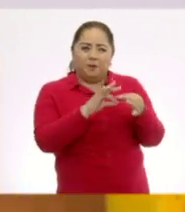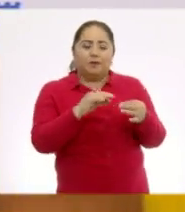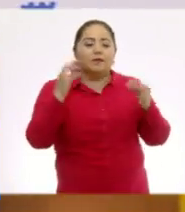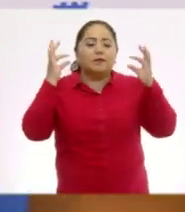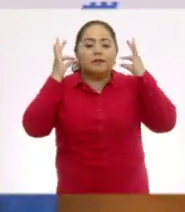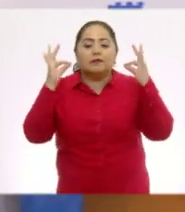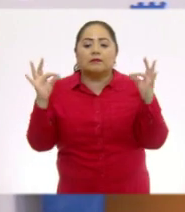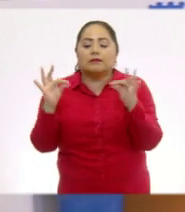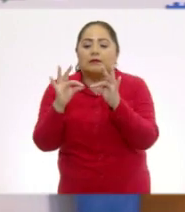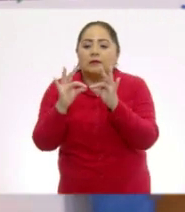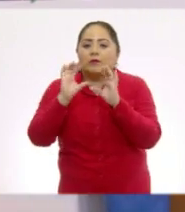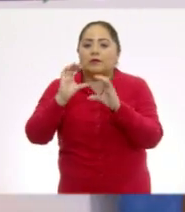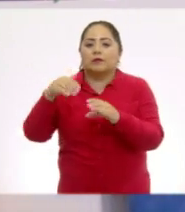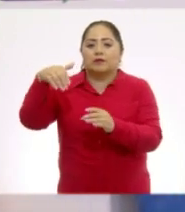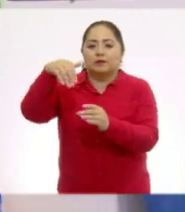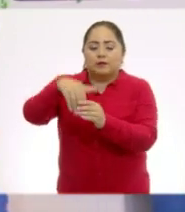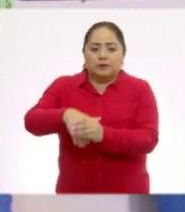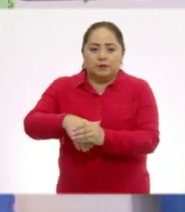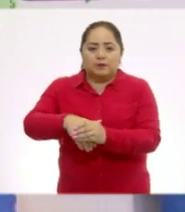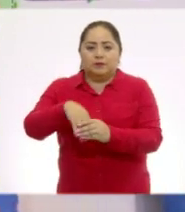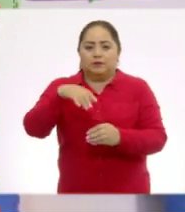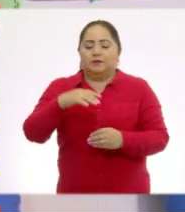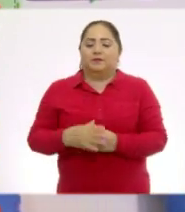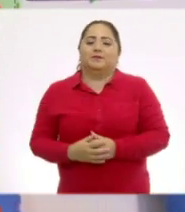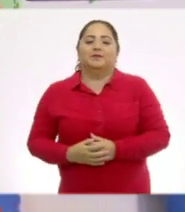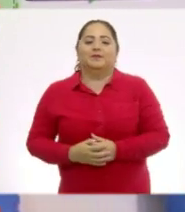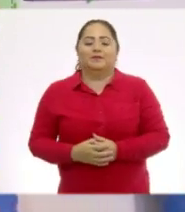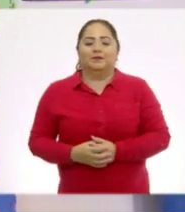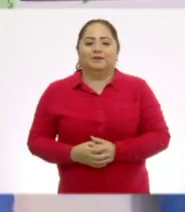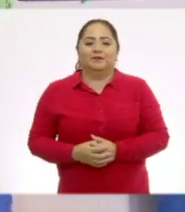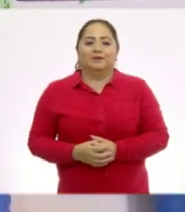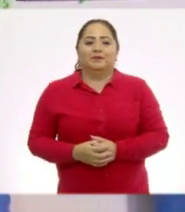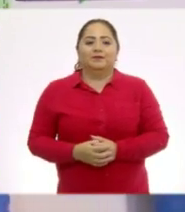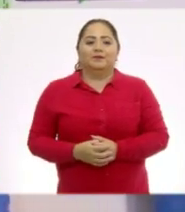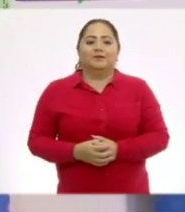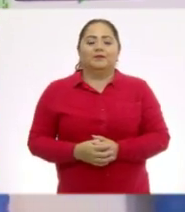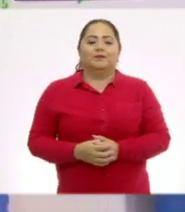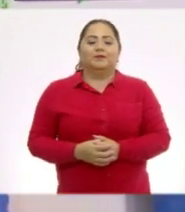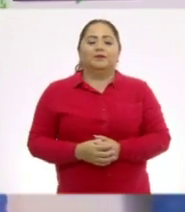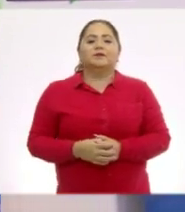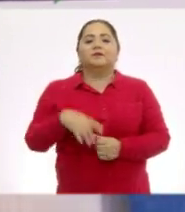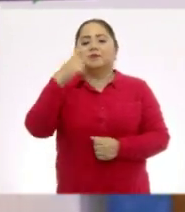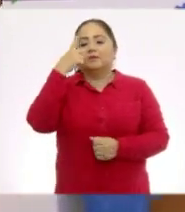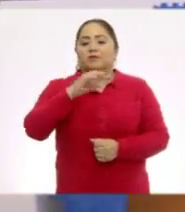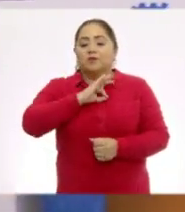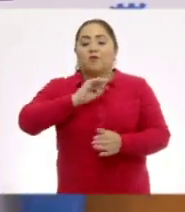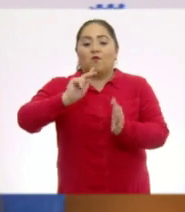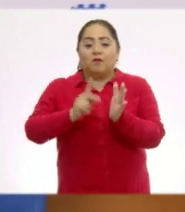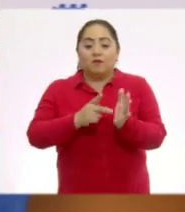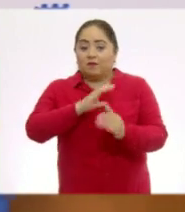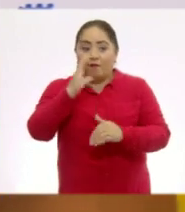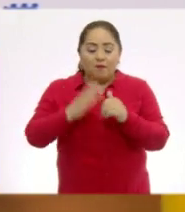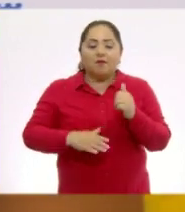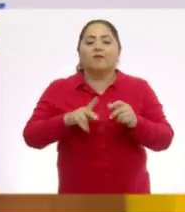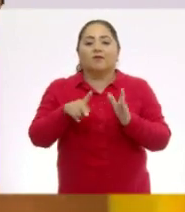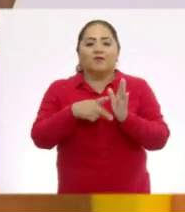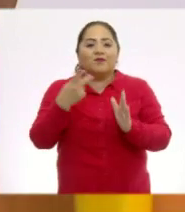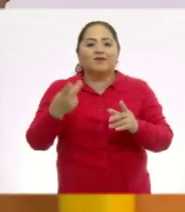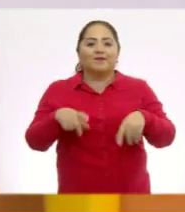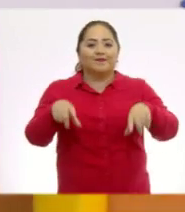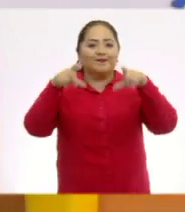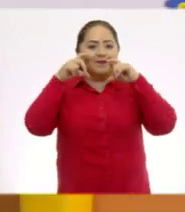de las orillitas, sin tocarlo y lo metemos dentro de nuestra bolsita para poder utilizarlo después.